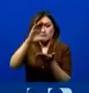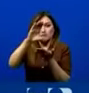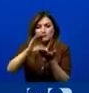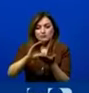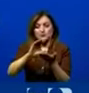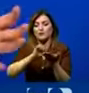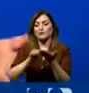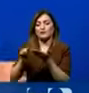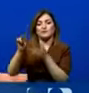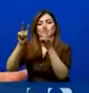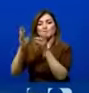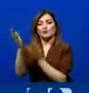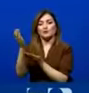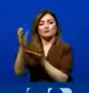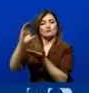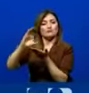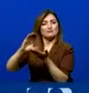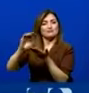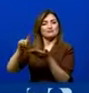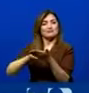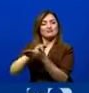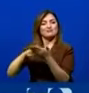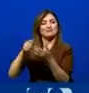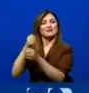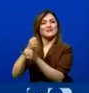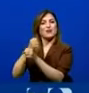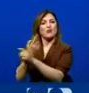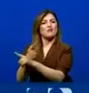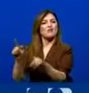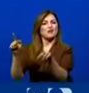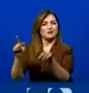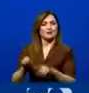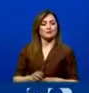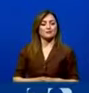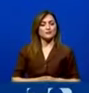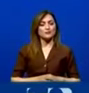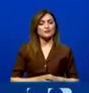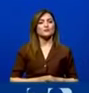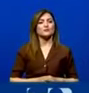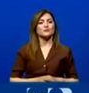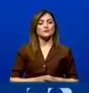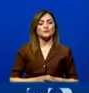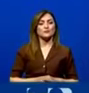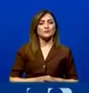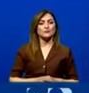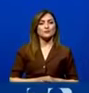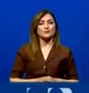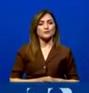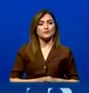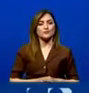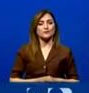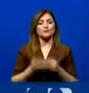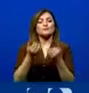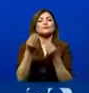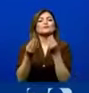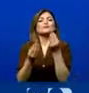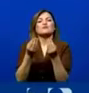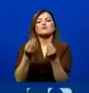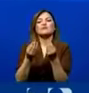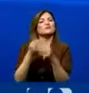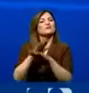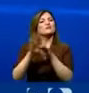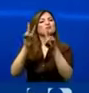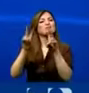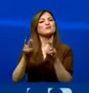tema de jubilaciones porque se está trabajando de otra forma en eso. Entonces, ¿qué es lo que se enfrenta en este momento? Se